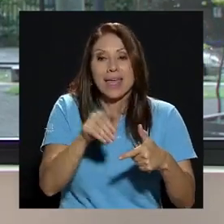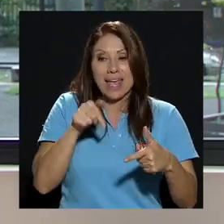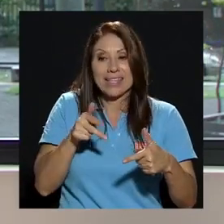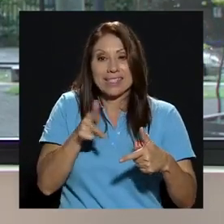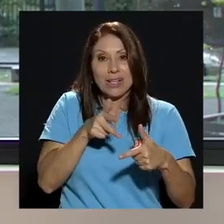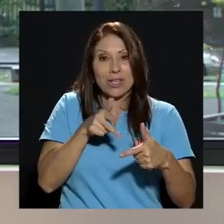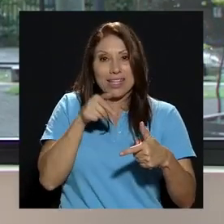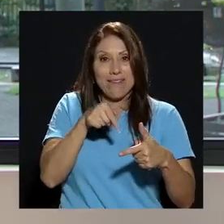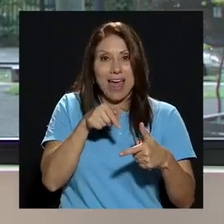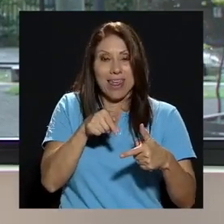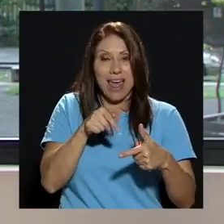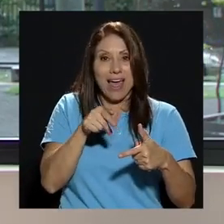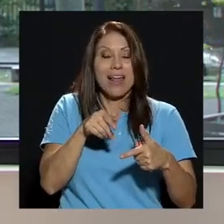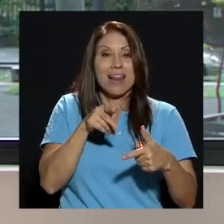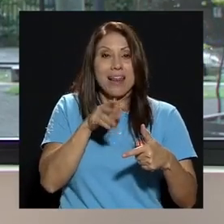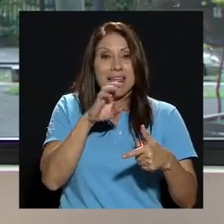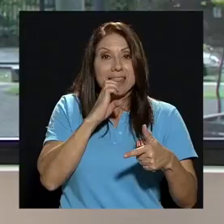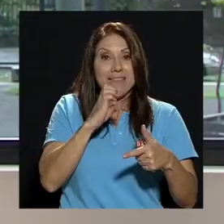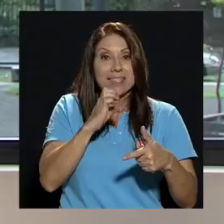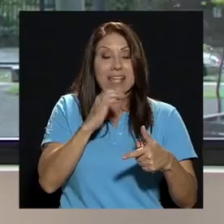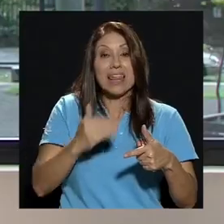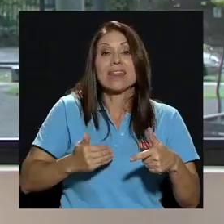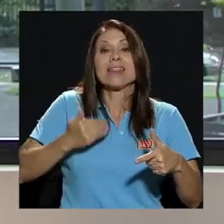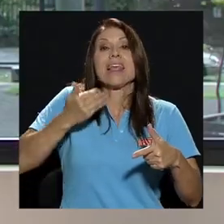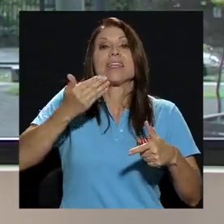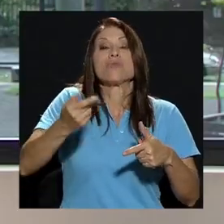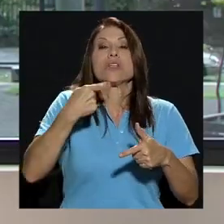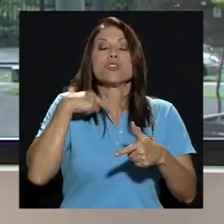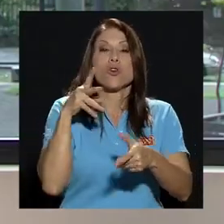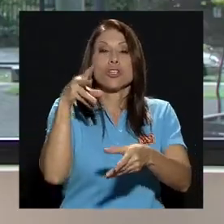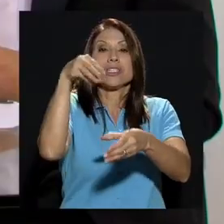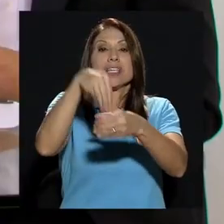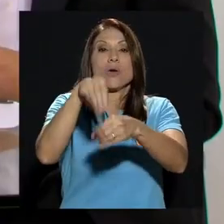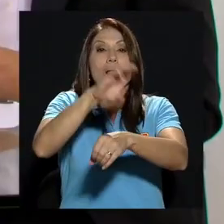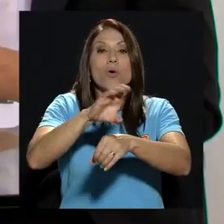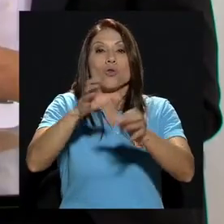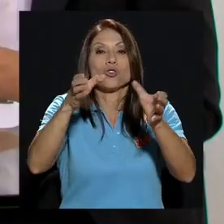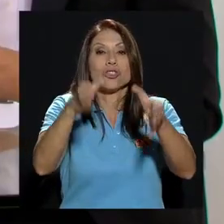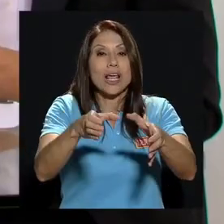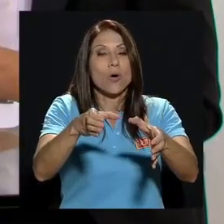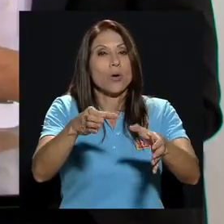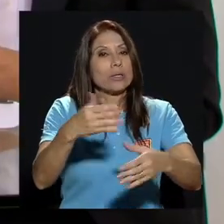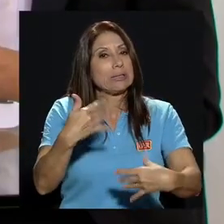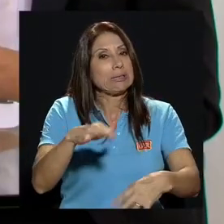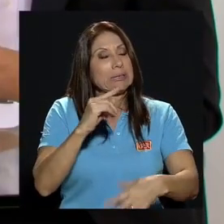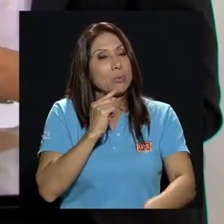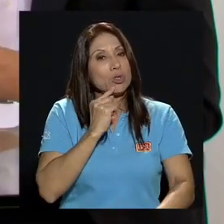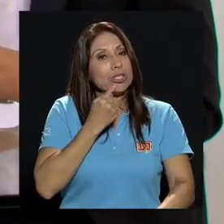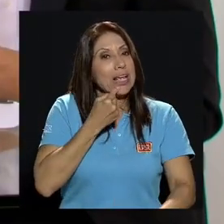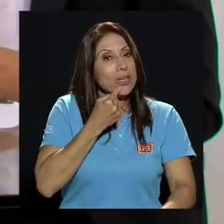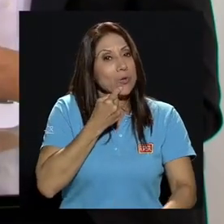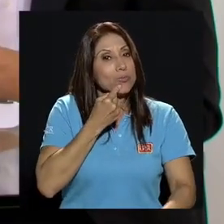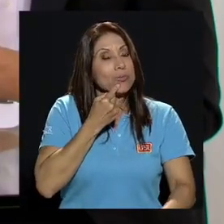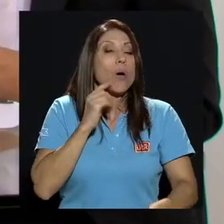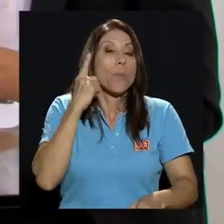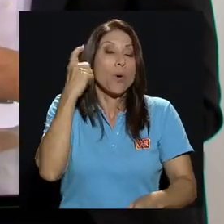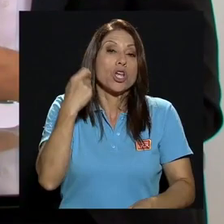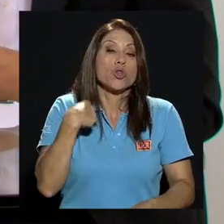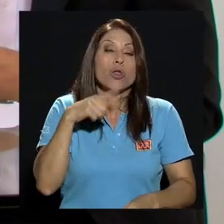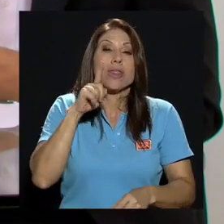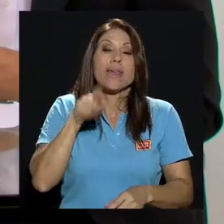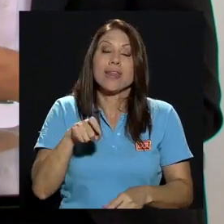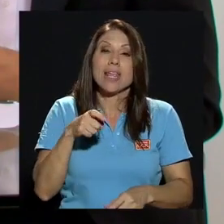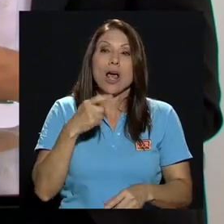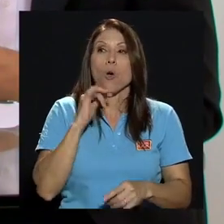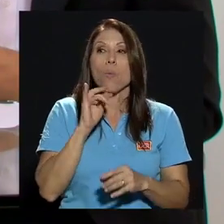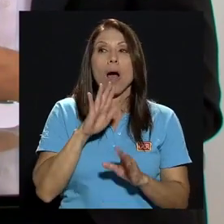legal muy severa y muy seria porque tendría que o retractarme o quedarme a favor de lo que estoy diciendo y yo creo que en este